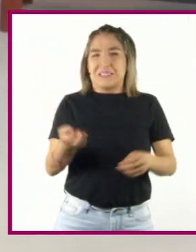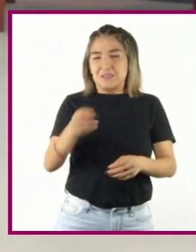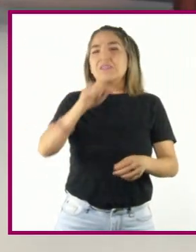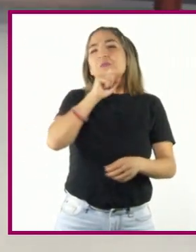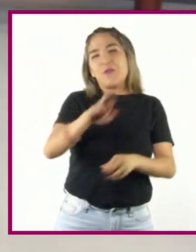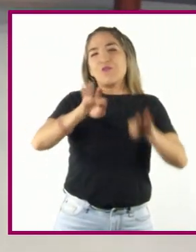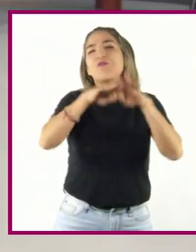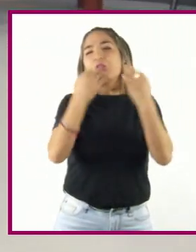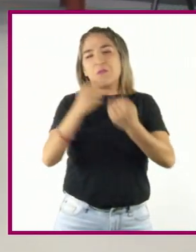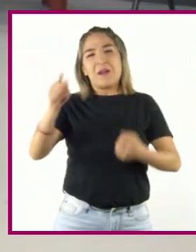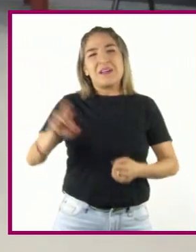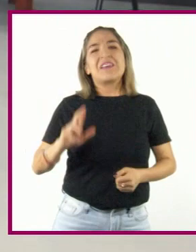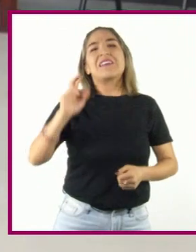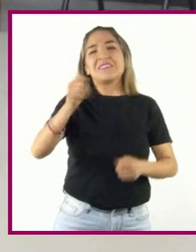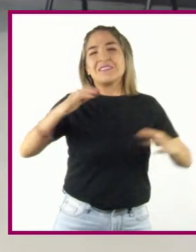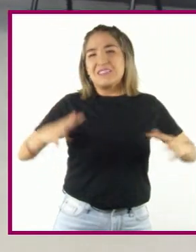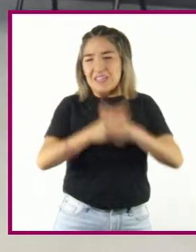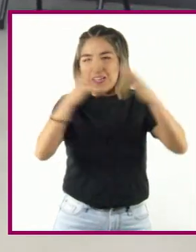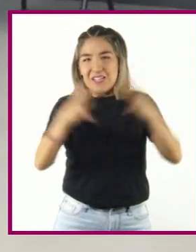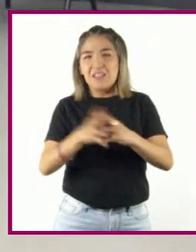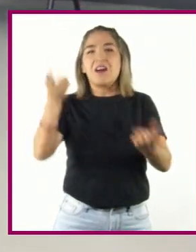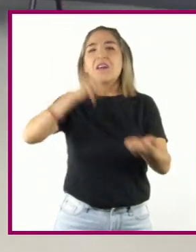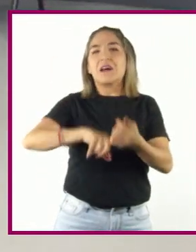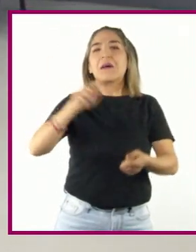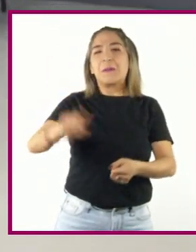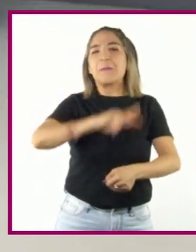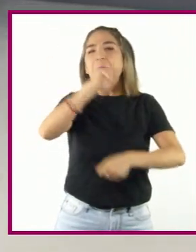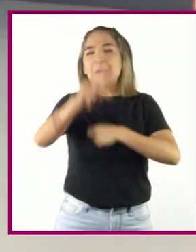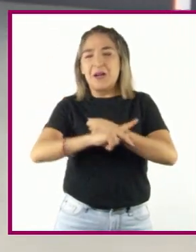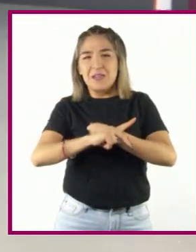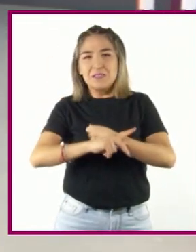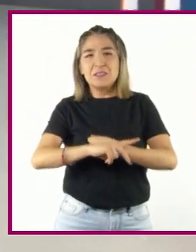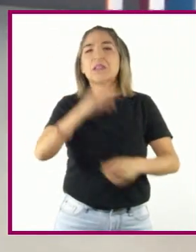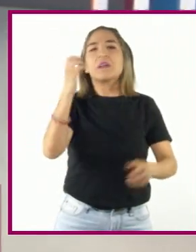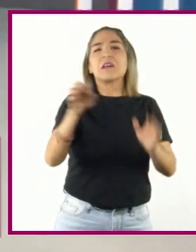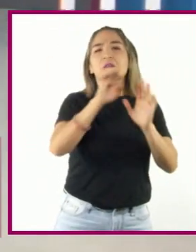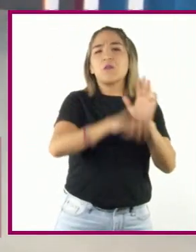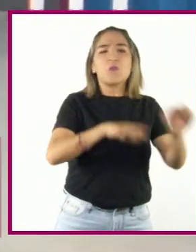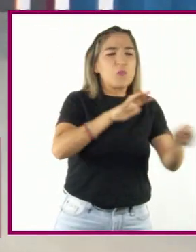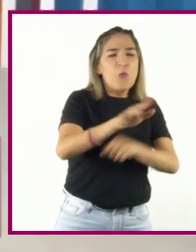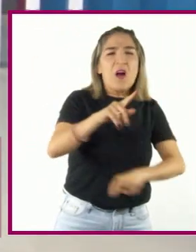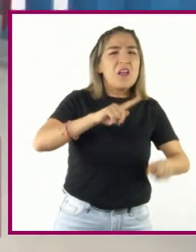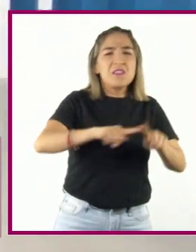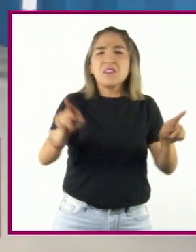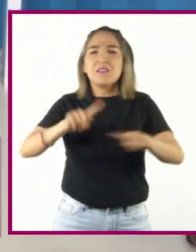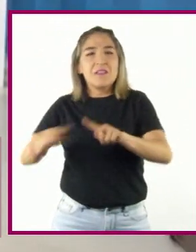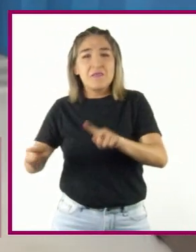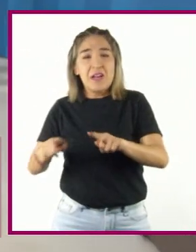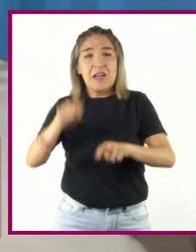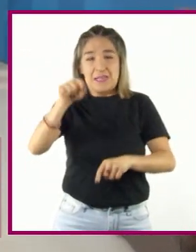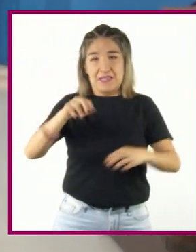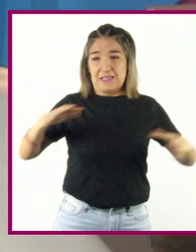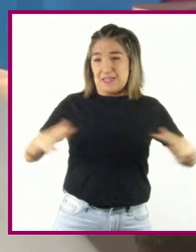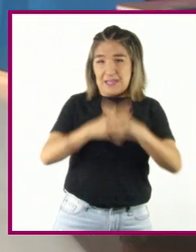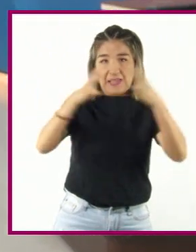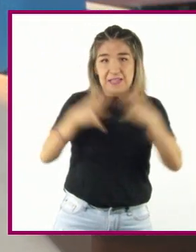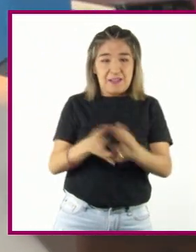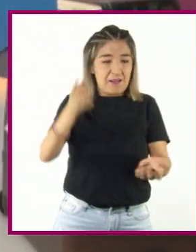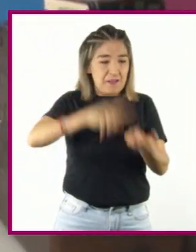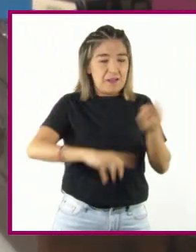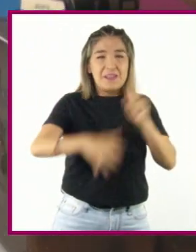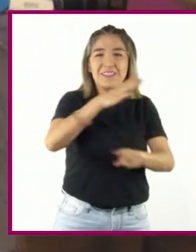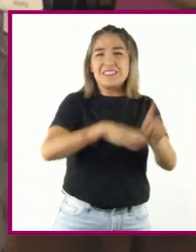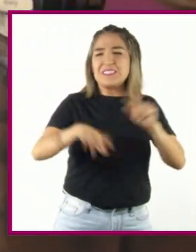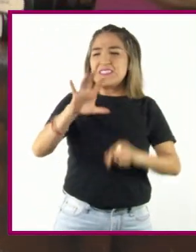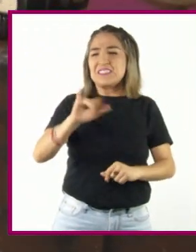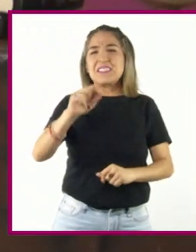al interior de un país que no necesariamente son revoluciones. ¿Cuál es la diferencia? Las guerras civiles se caracterizan